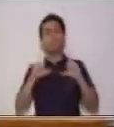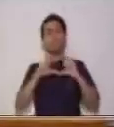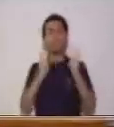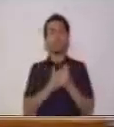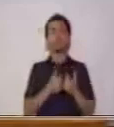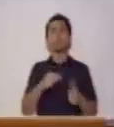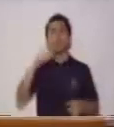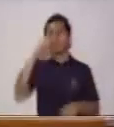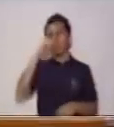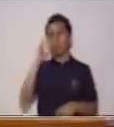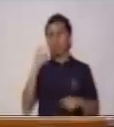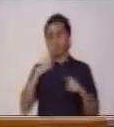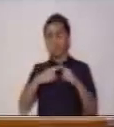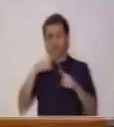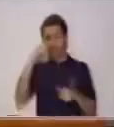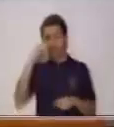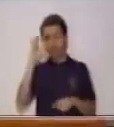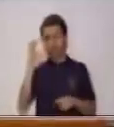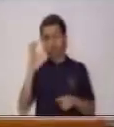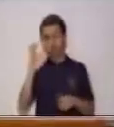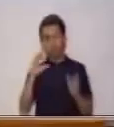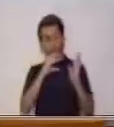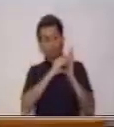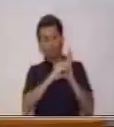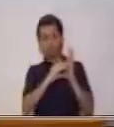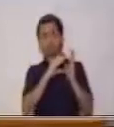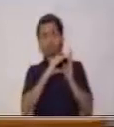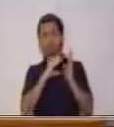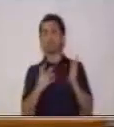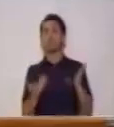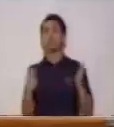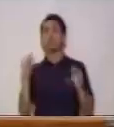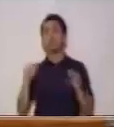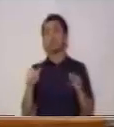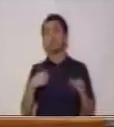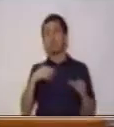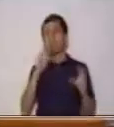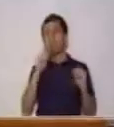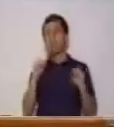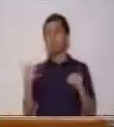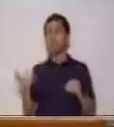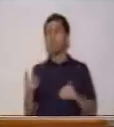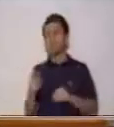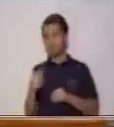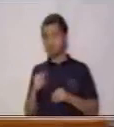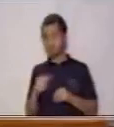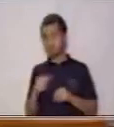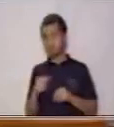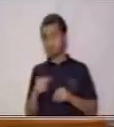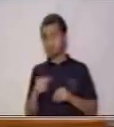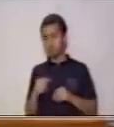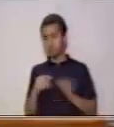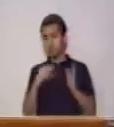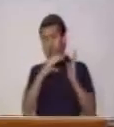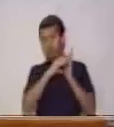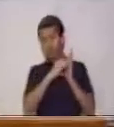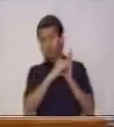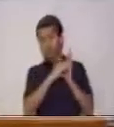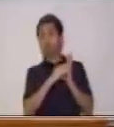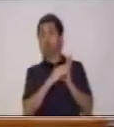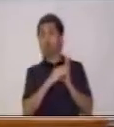textos, ¿sí? Y hoy nos corresponde hablar de uno que es parte de los textos